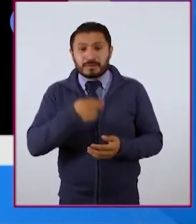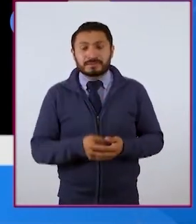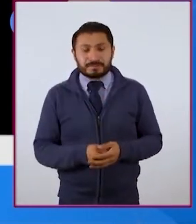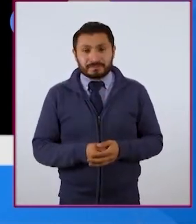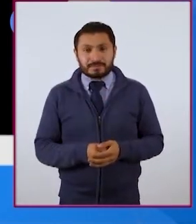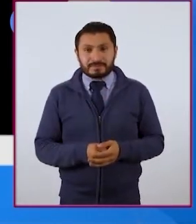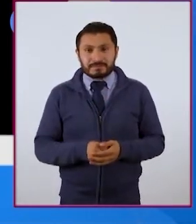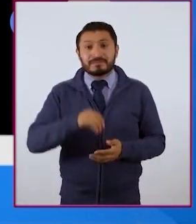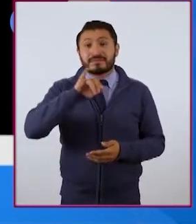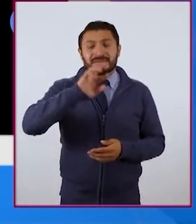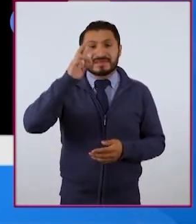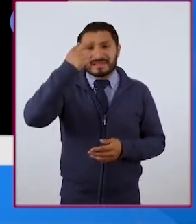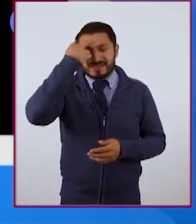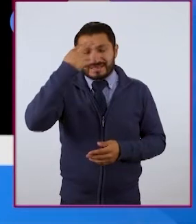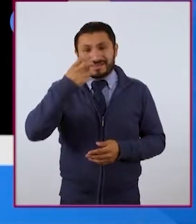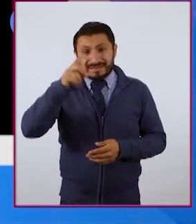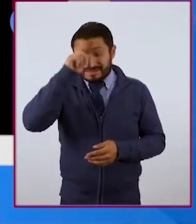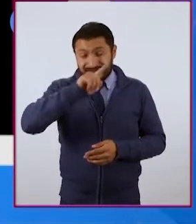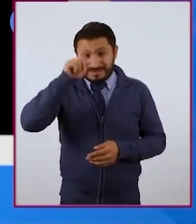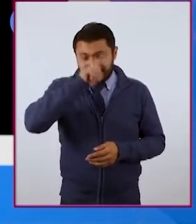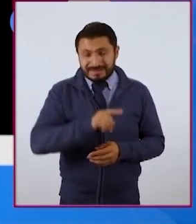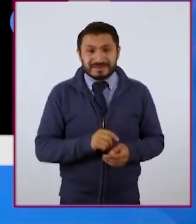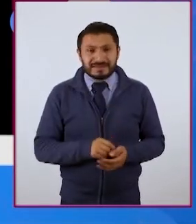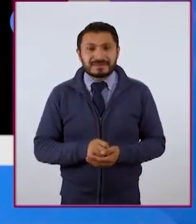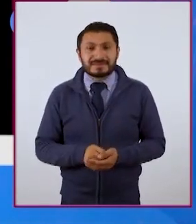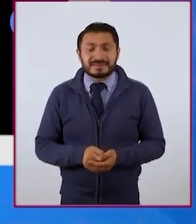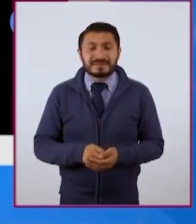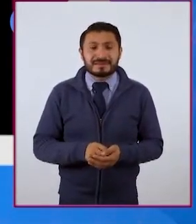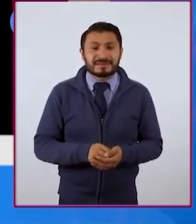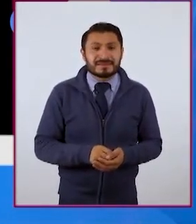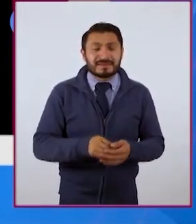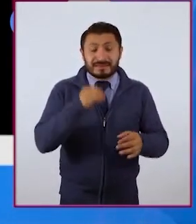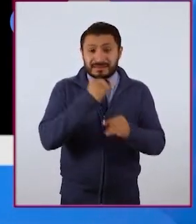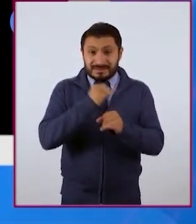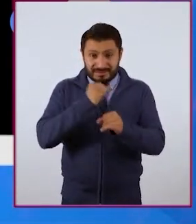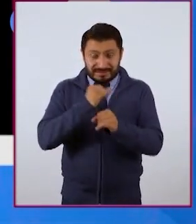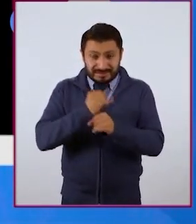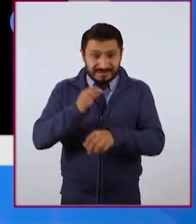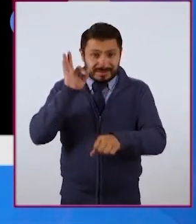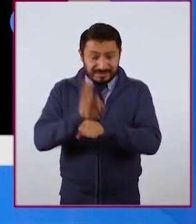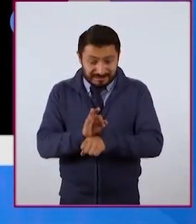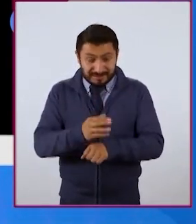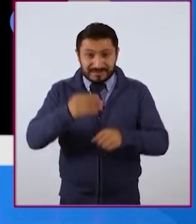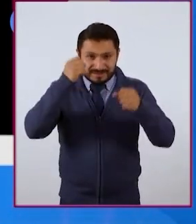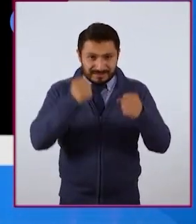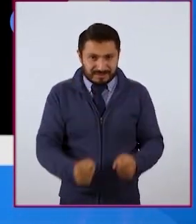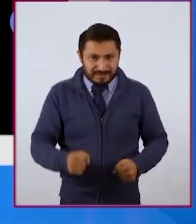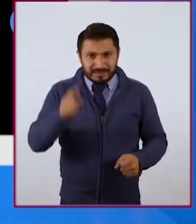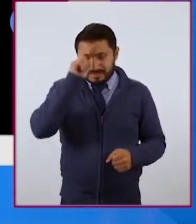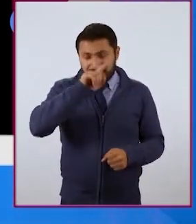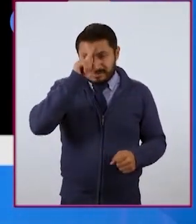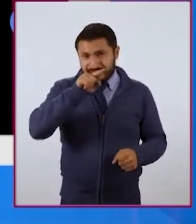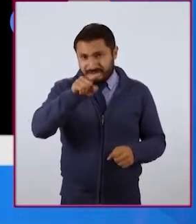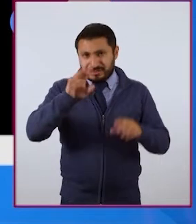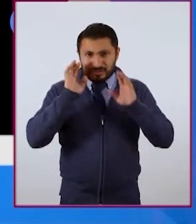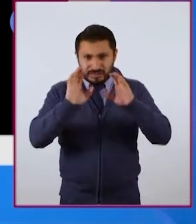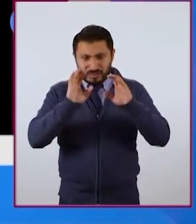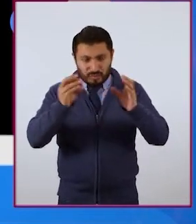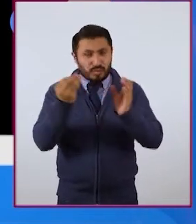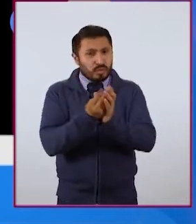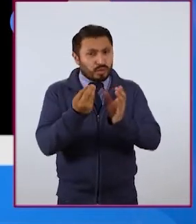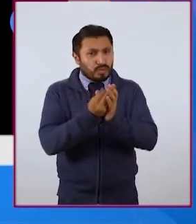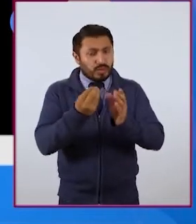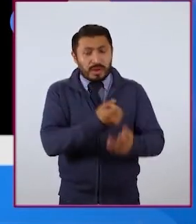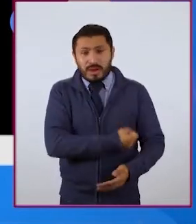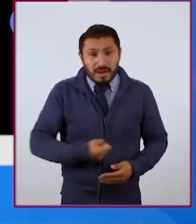Sí, como recomendaciones generales para protegerte en internet y navejar de forma segura, te recomiendo siempre que cuides tus contraseñas.